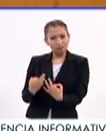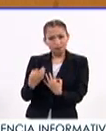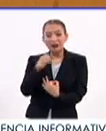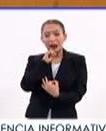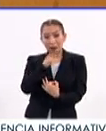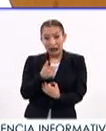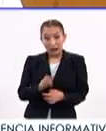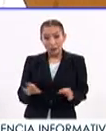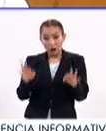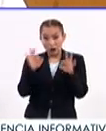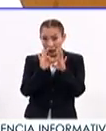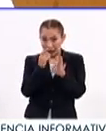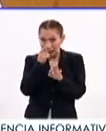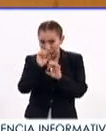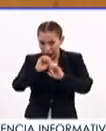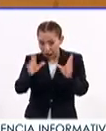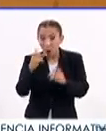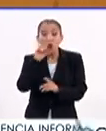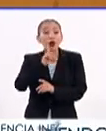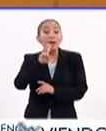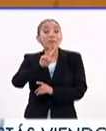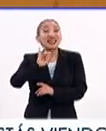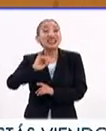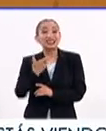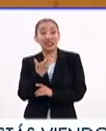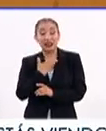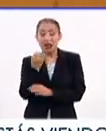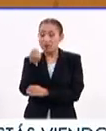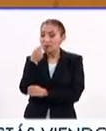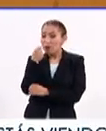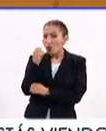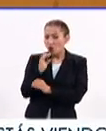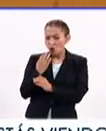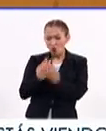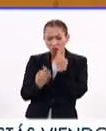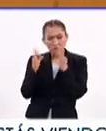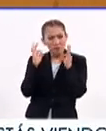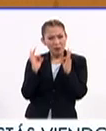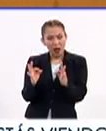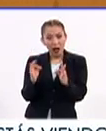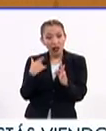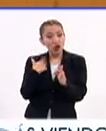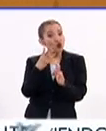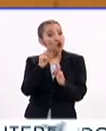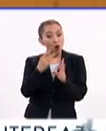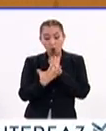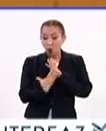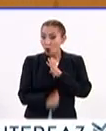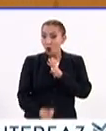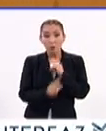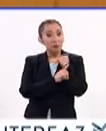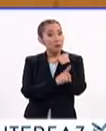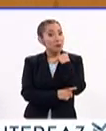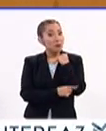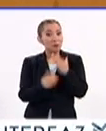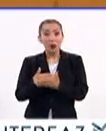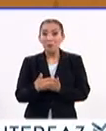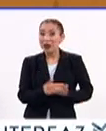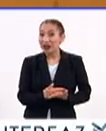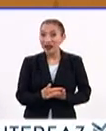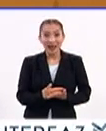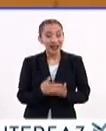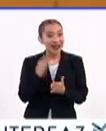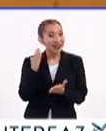también eso es muy importante aclararlo. Mujeres con VIH que tienen tratamiento adecuado y que son adherentes, no se transmite el virus al